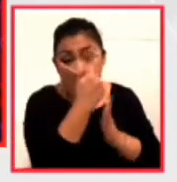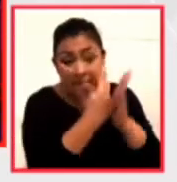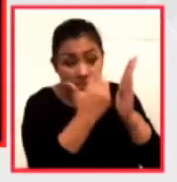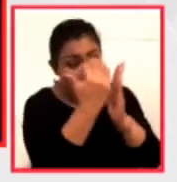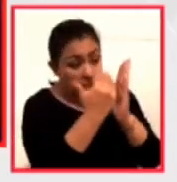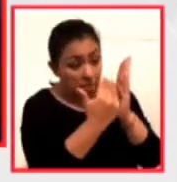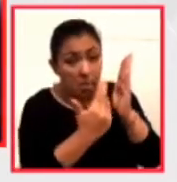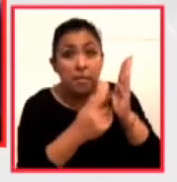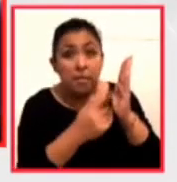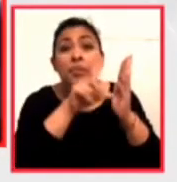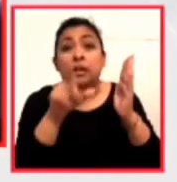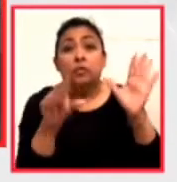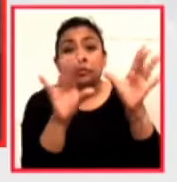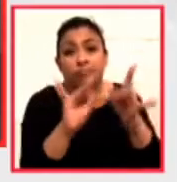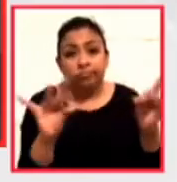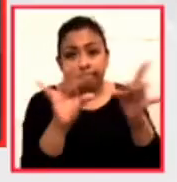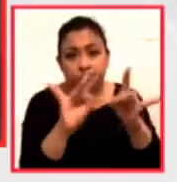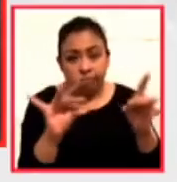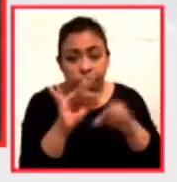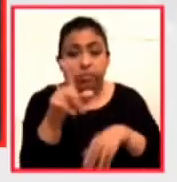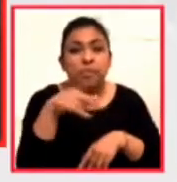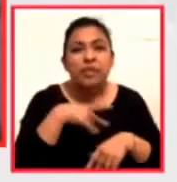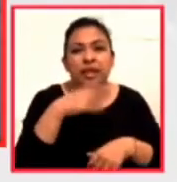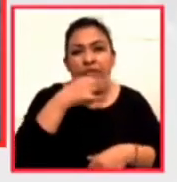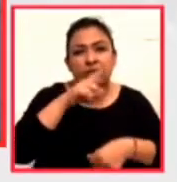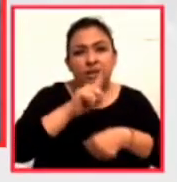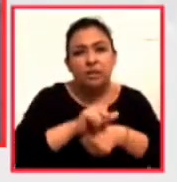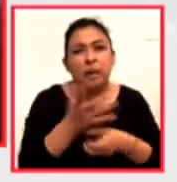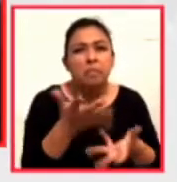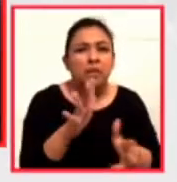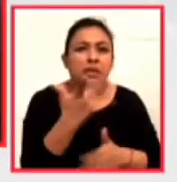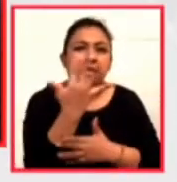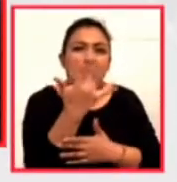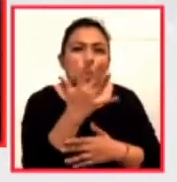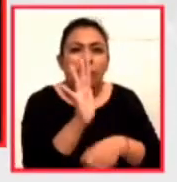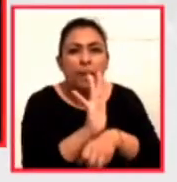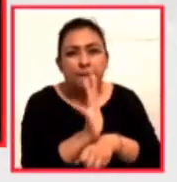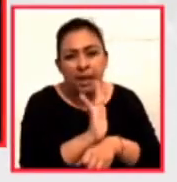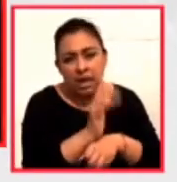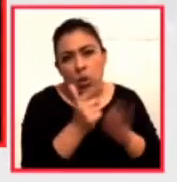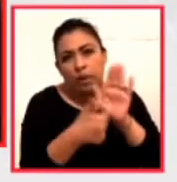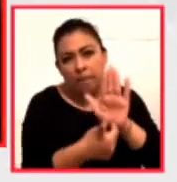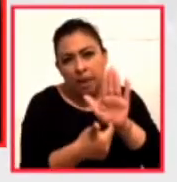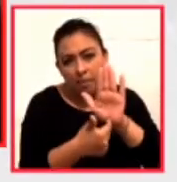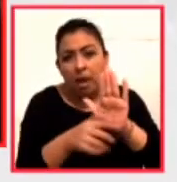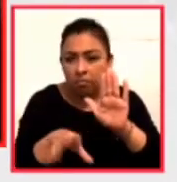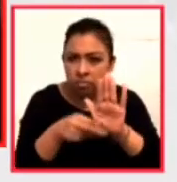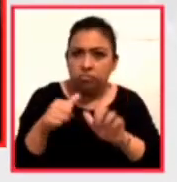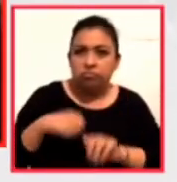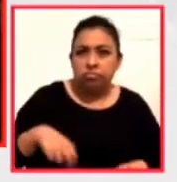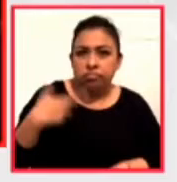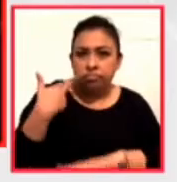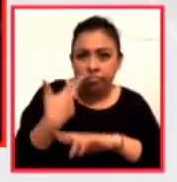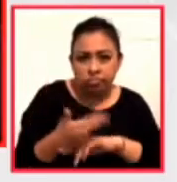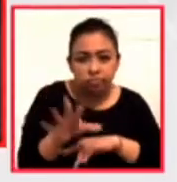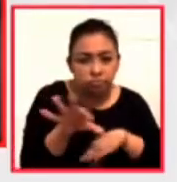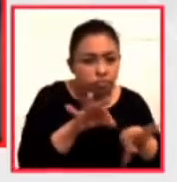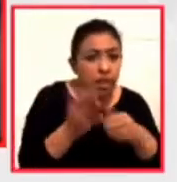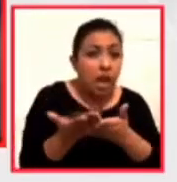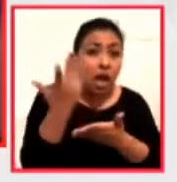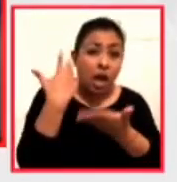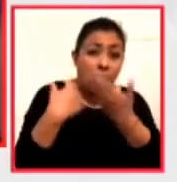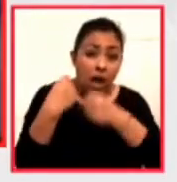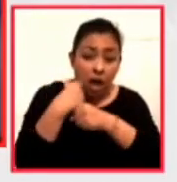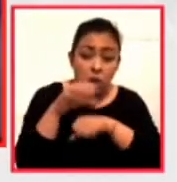explicación. El festival presentará alrededor de 50 películas, incluida una curaduría con lo mejor de las ediciones pasadas,